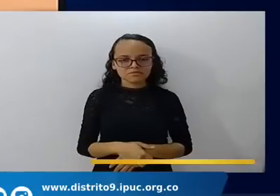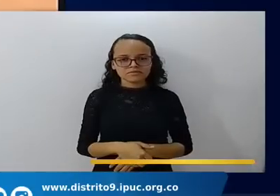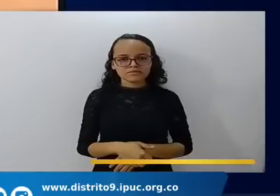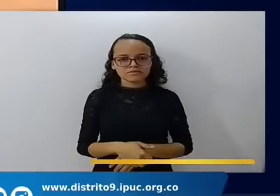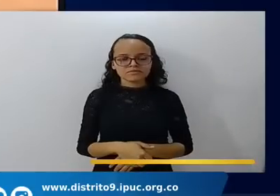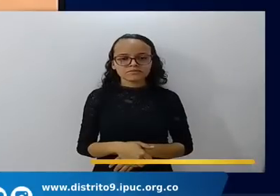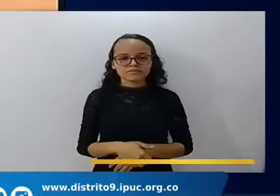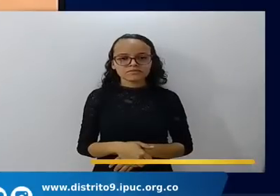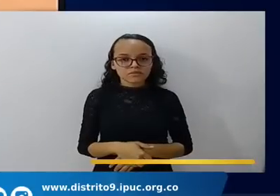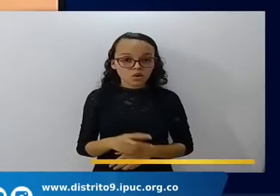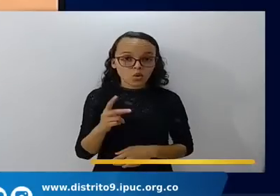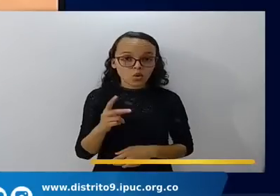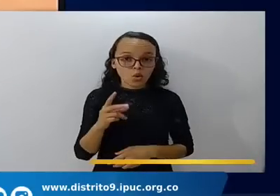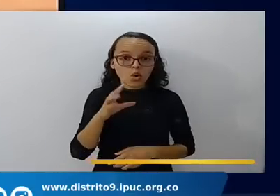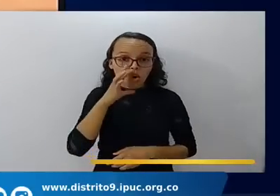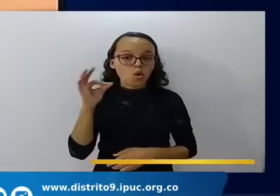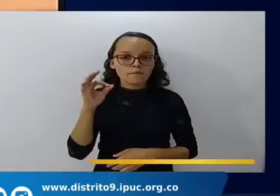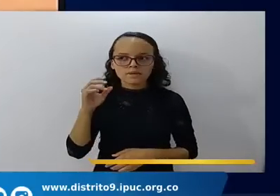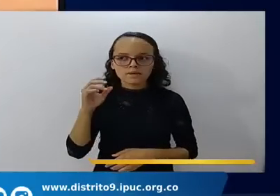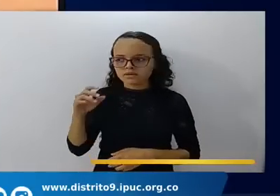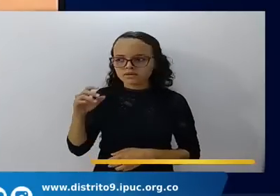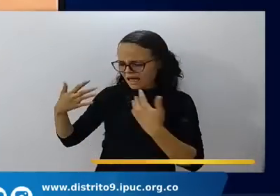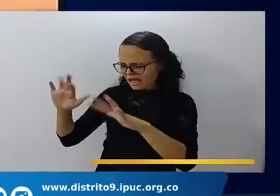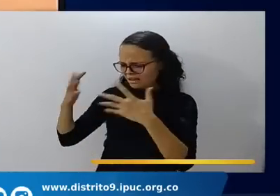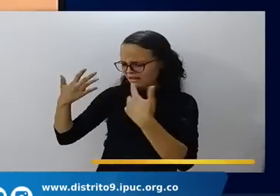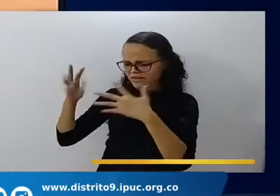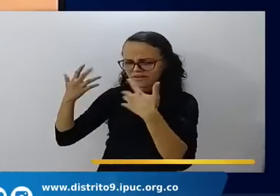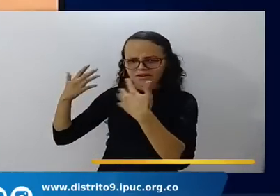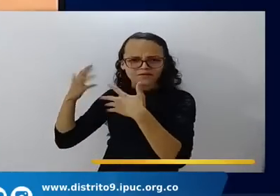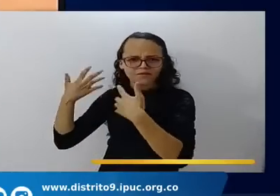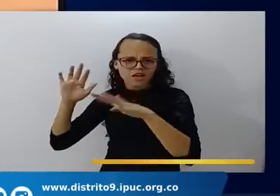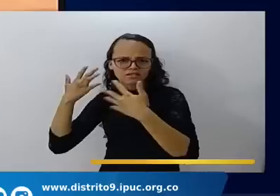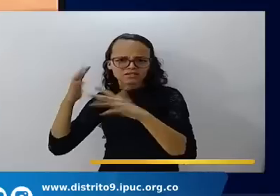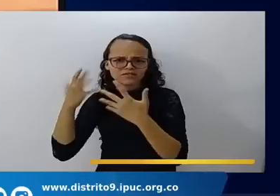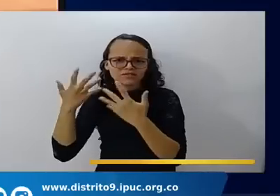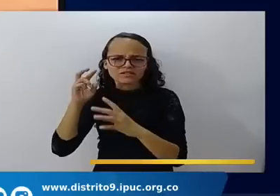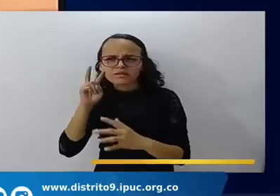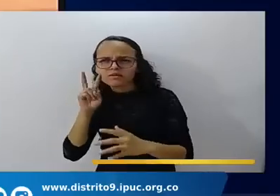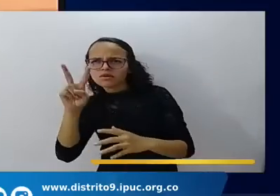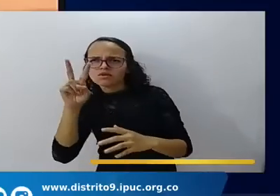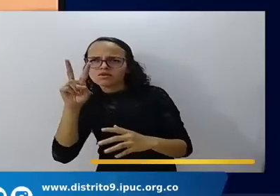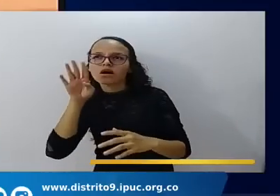Y allá llegaron a un planeta rocoso, rojo, seco, muerto.